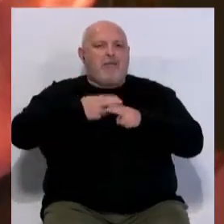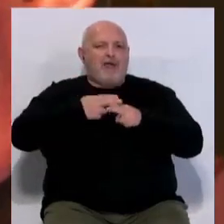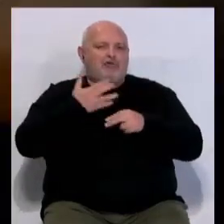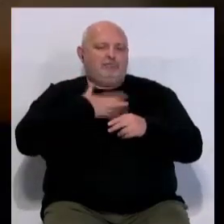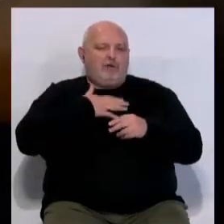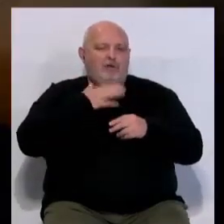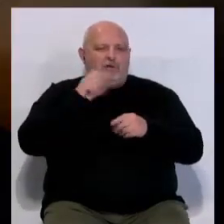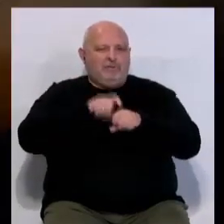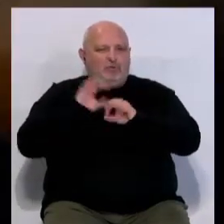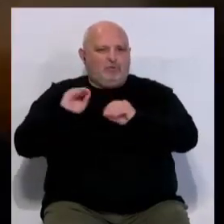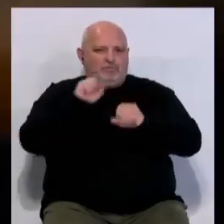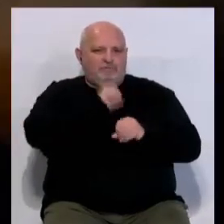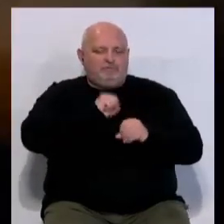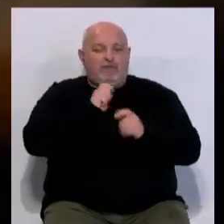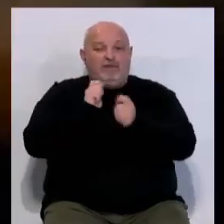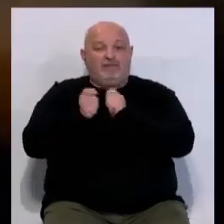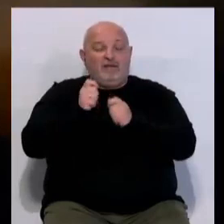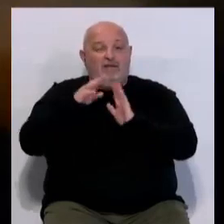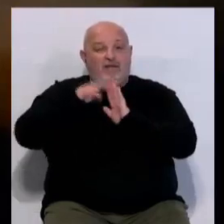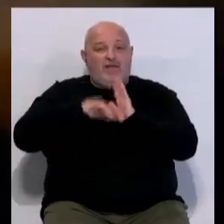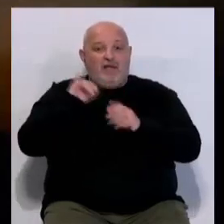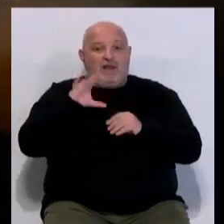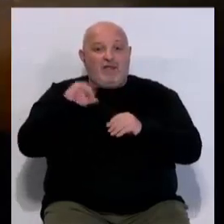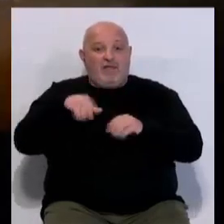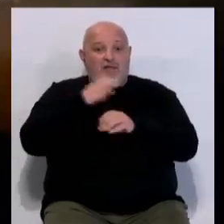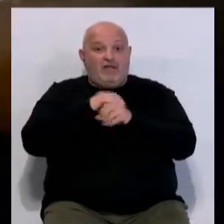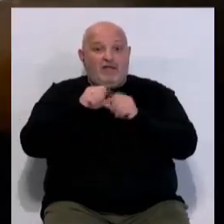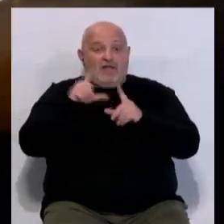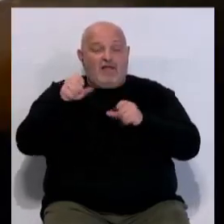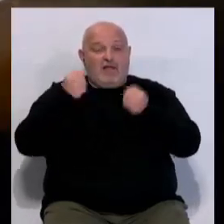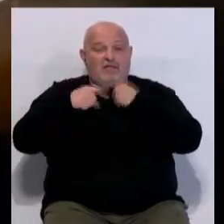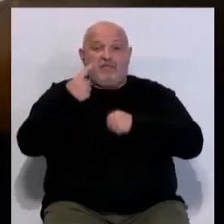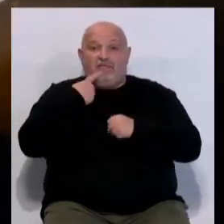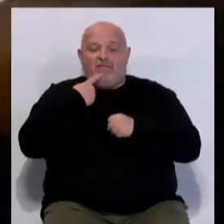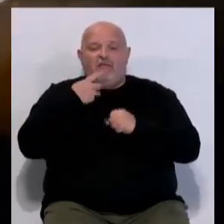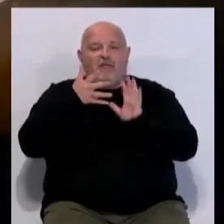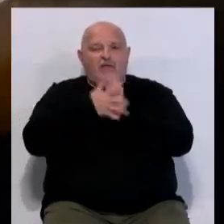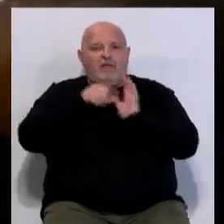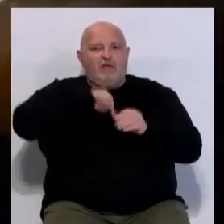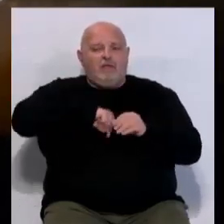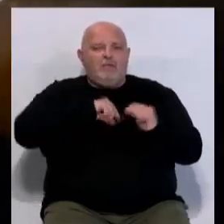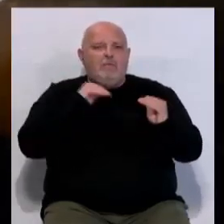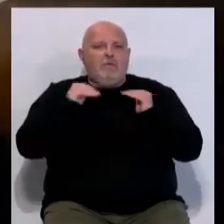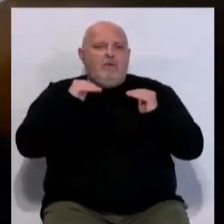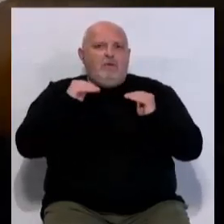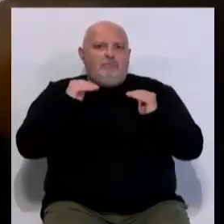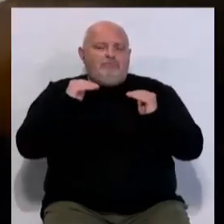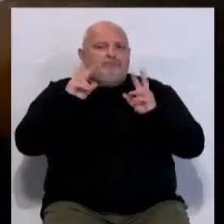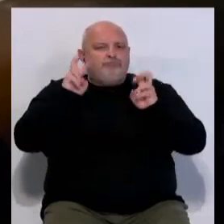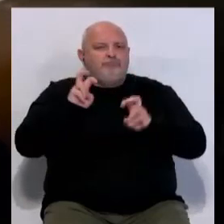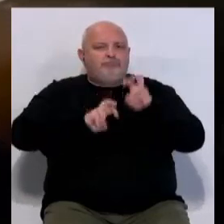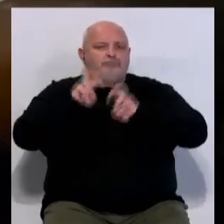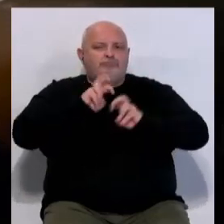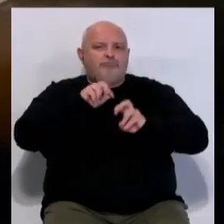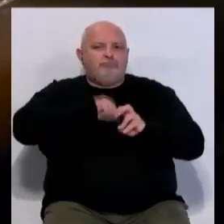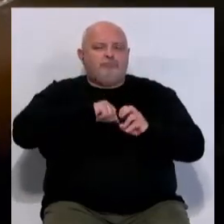o las cantiñas. Durante una entrevista para el programa Jaleo de esta casa la artista subrayaba que está en un momento de su carrera en el que busca